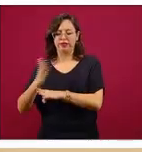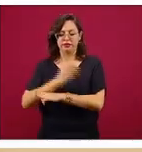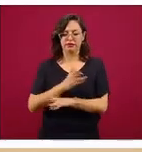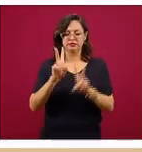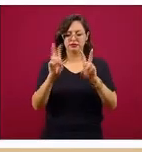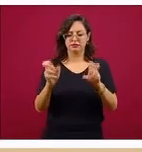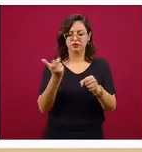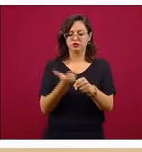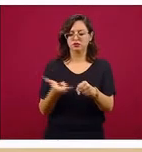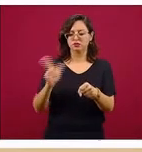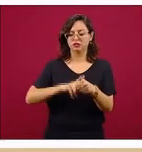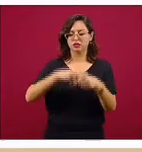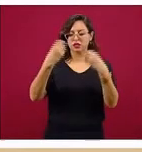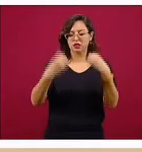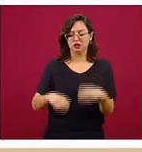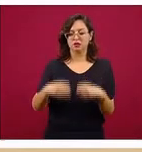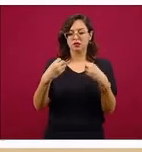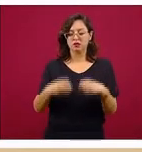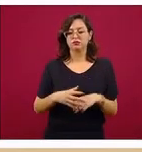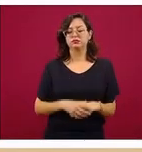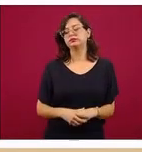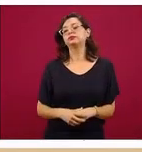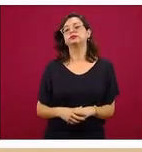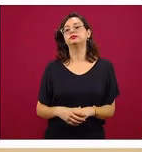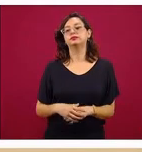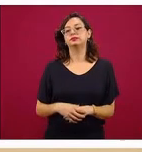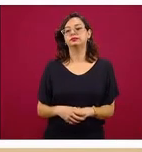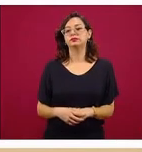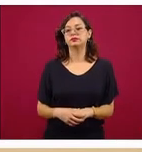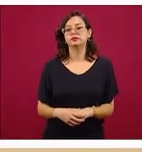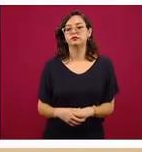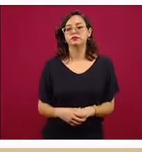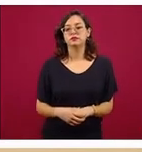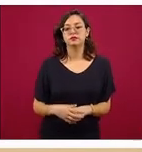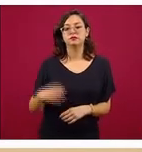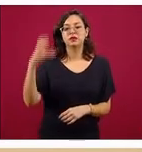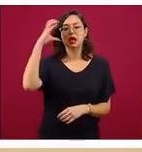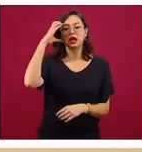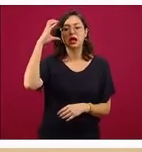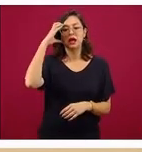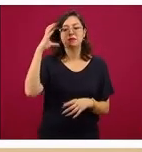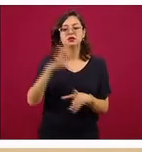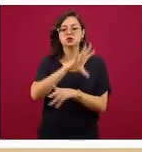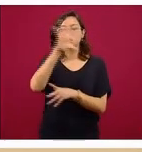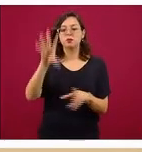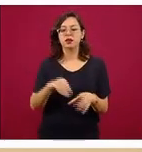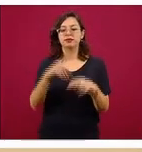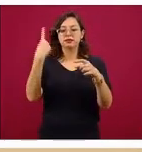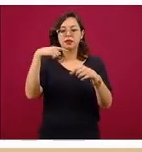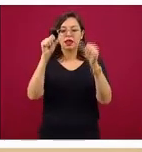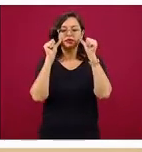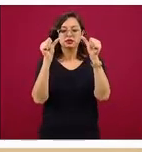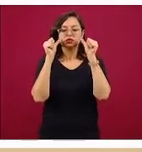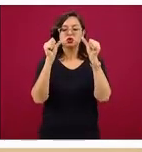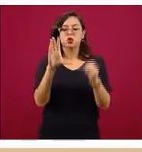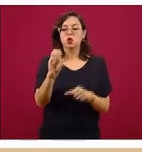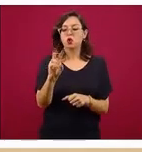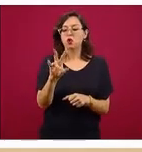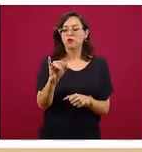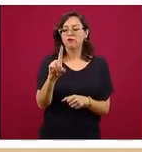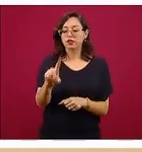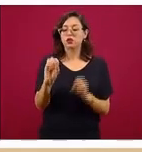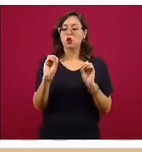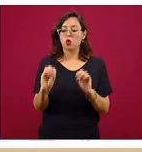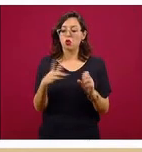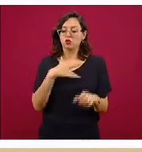Esta es la suma general de todas las camas que fueron puestas a disposición para la atención de personas con COVID o las personas que